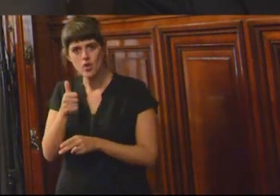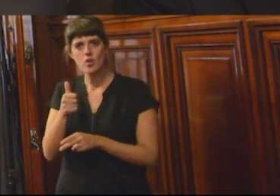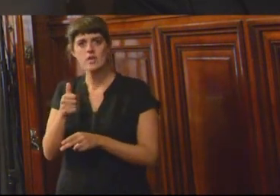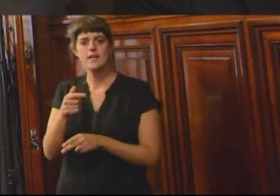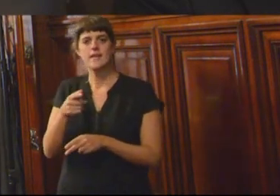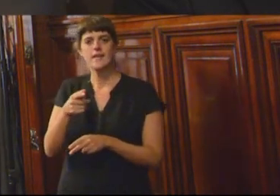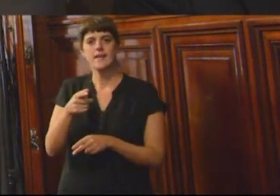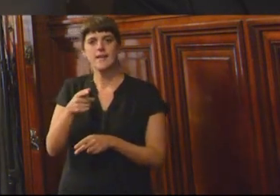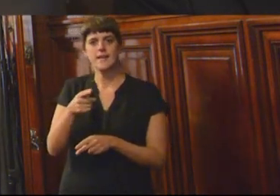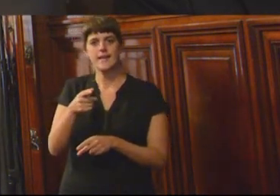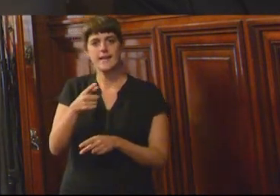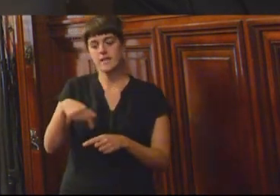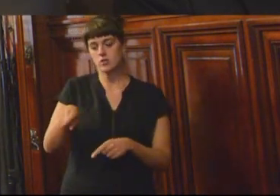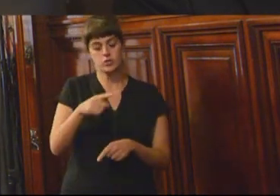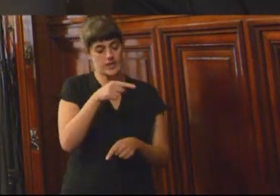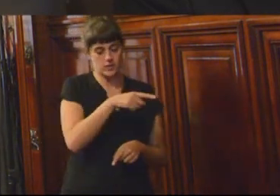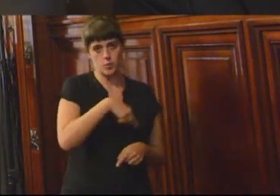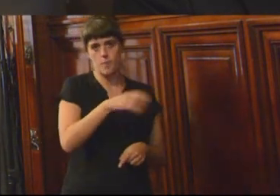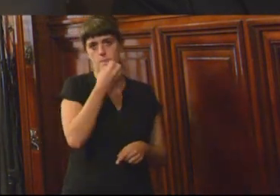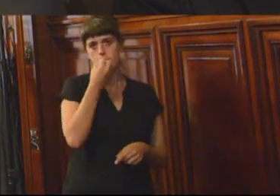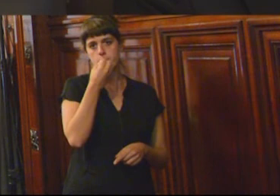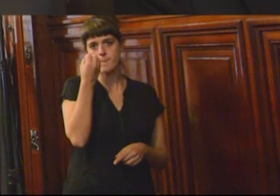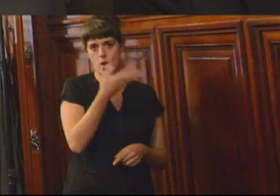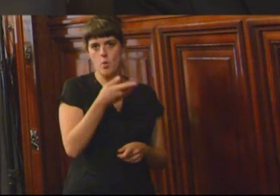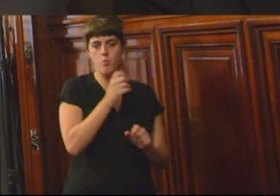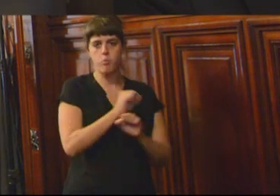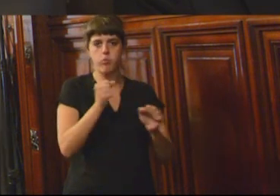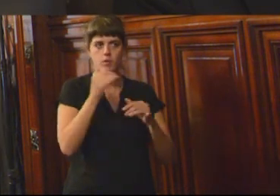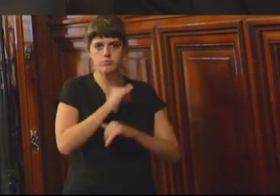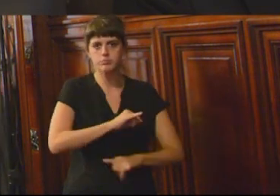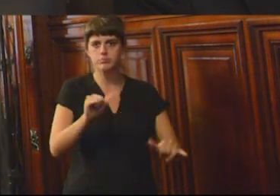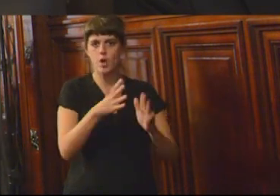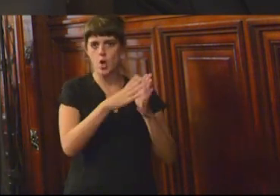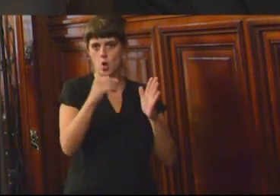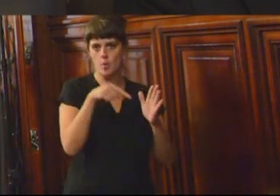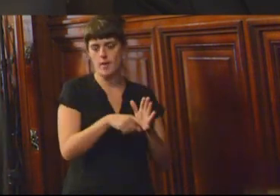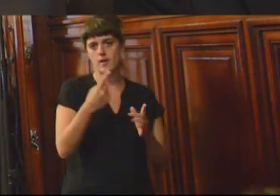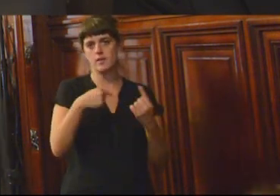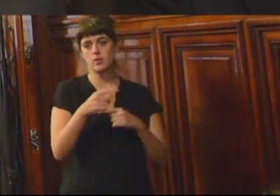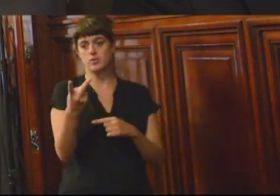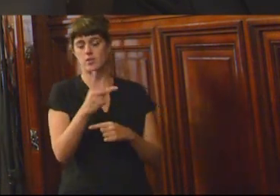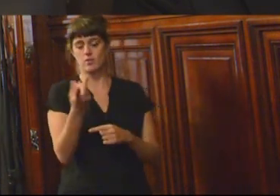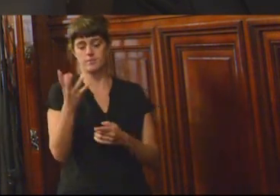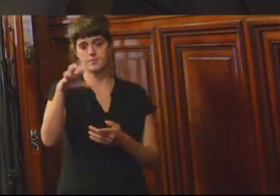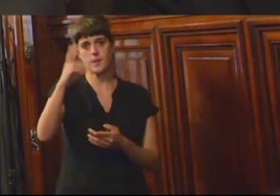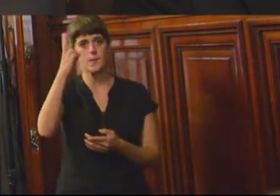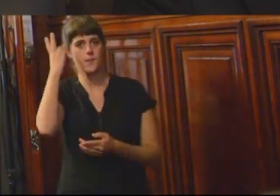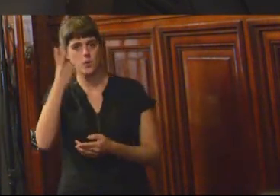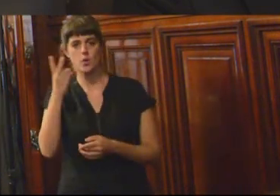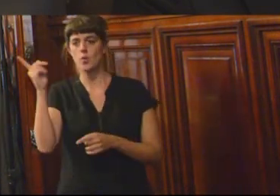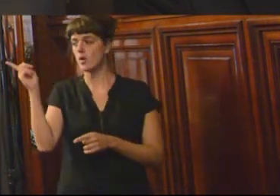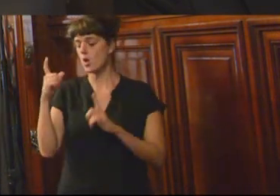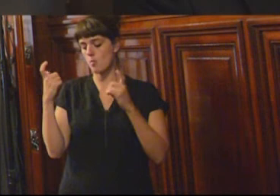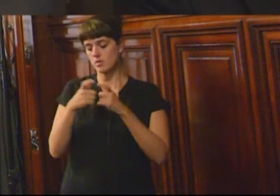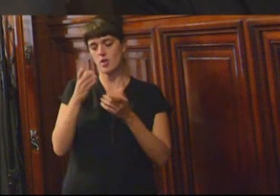plausibles de ser reproductibles. Por lo tanto, consideramos que la CDH a través de un liderazgo en la región promoviendo este tipo de iniciativas sería